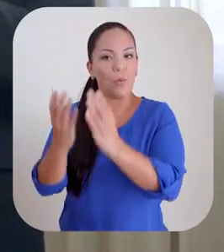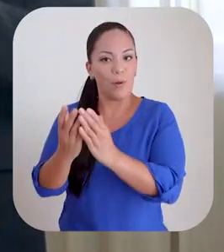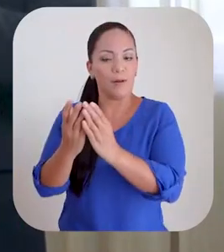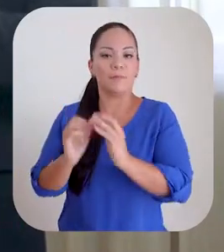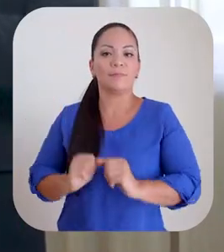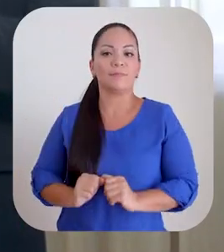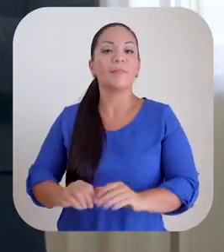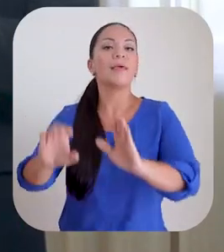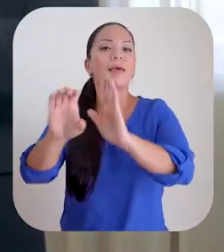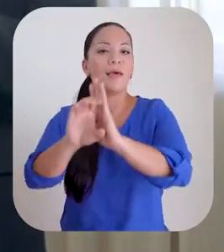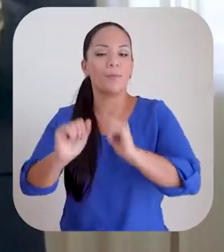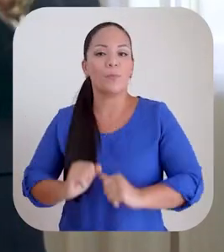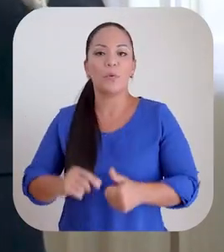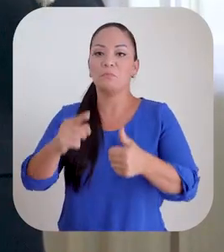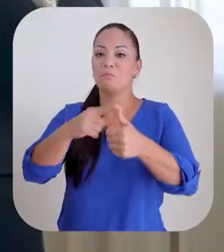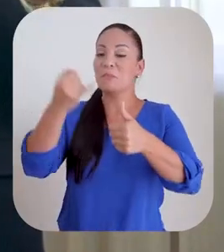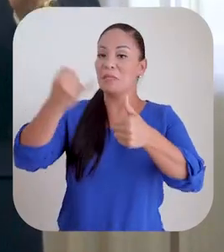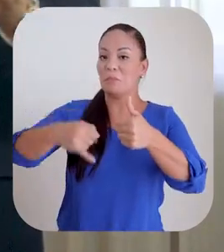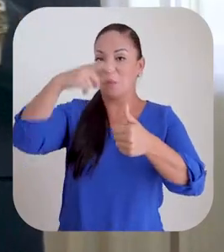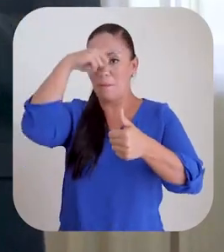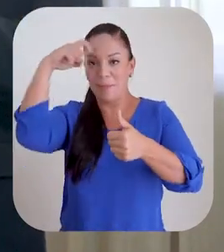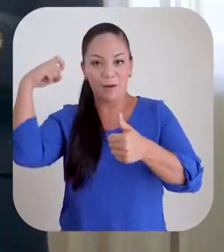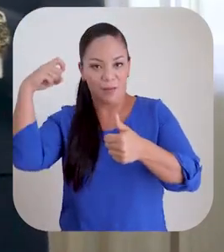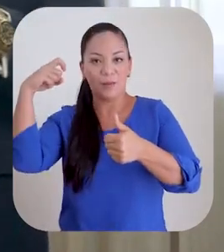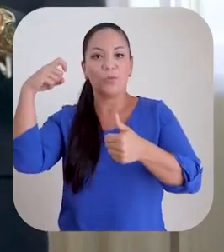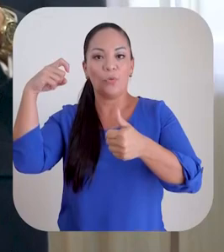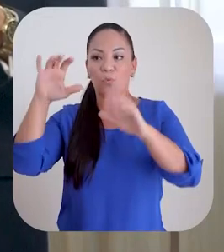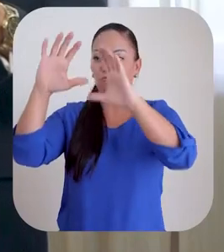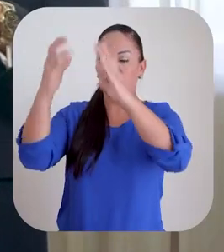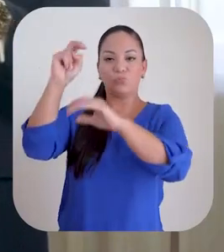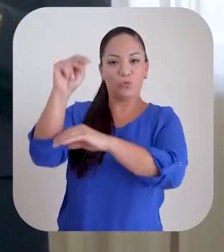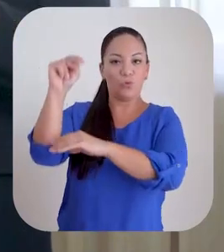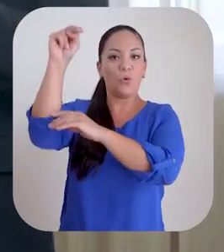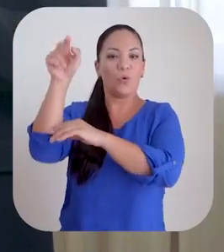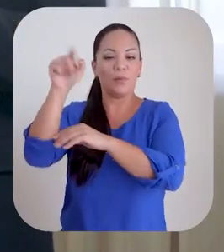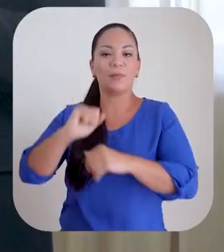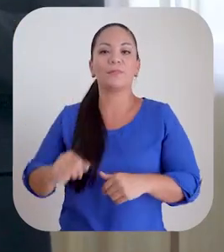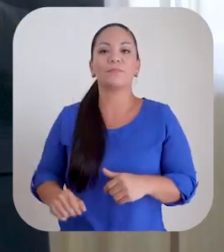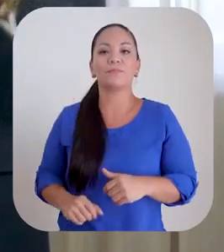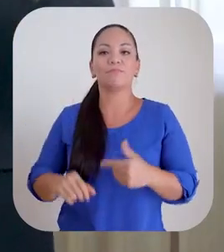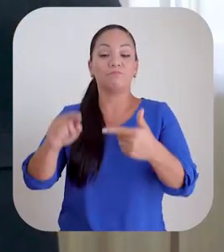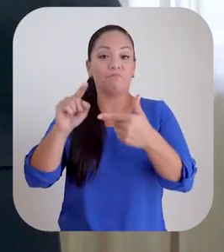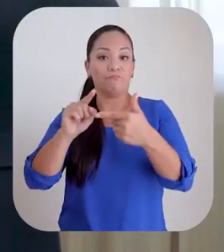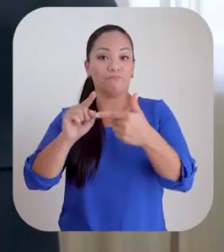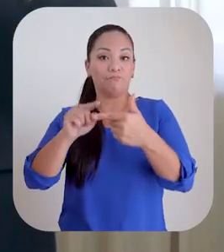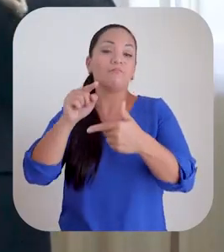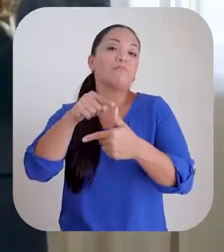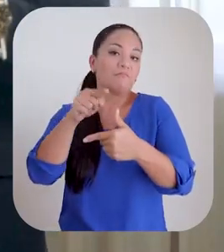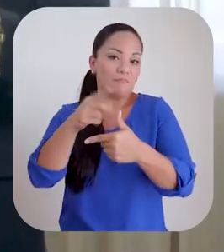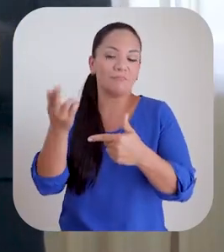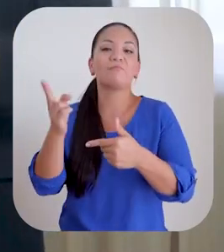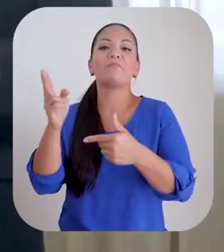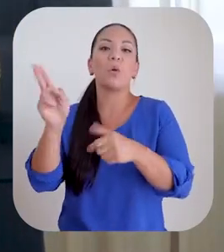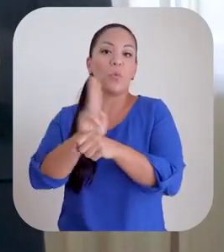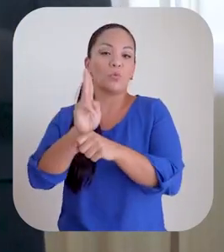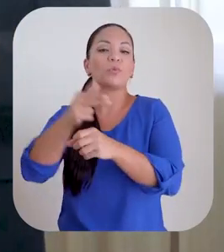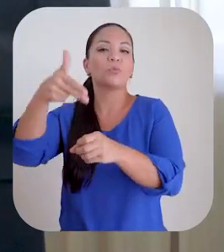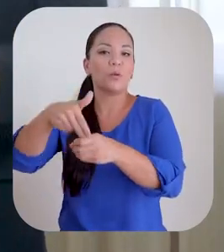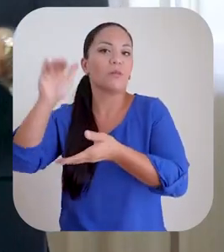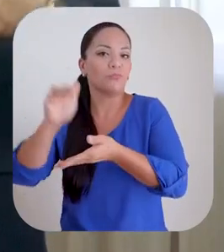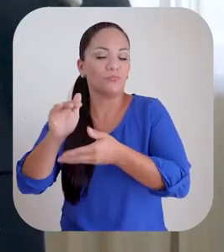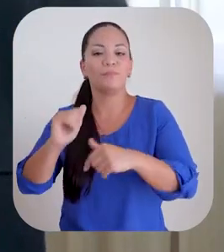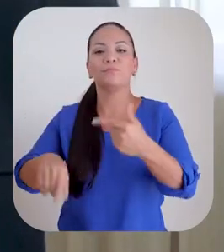por ejemplo, que terminó el verano en la zona norte del mundo, eso reduce el consumo de